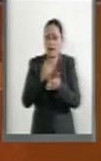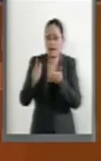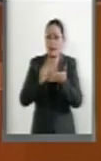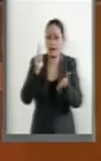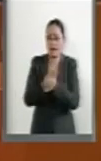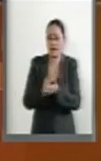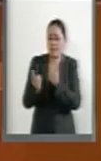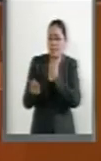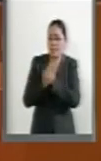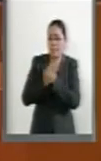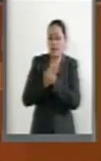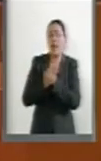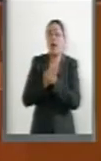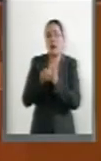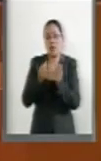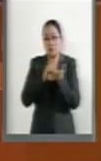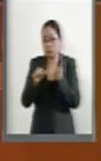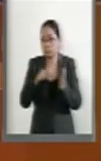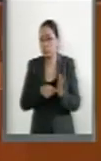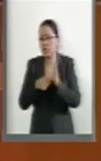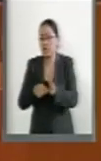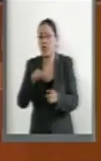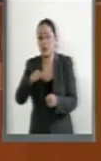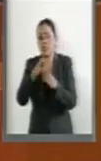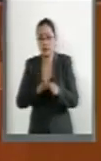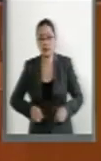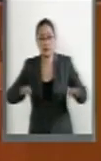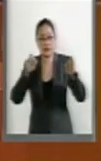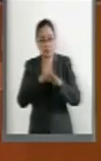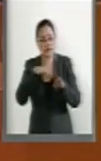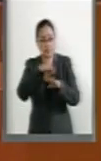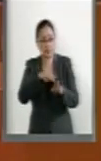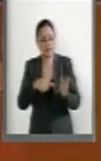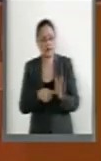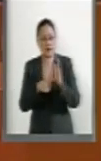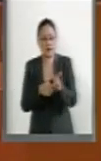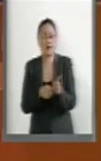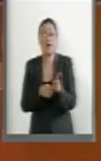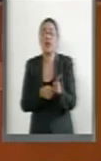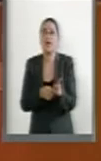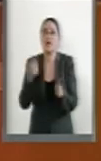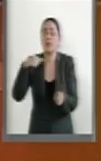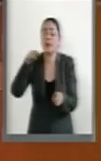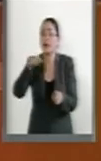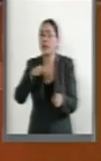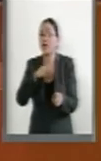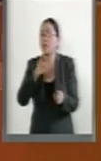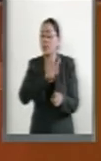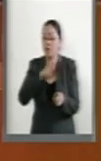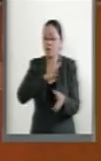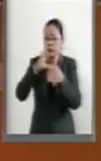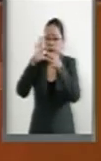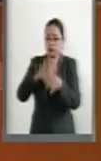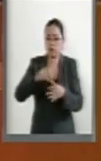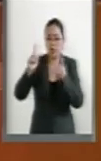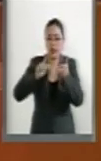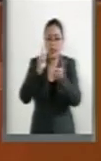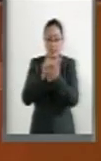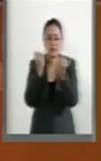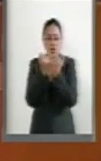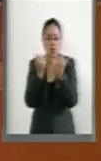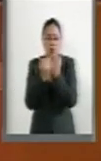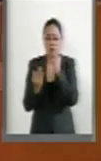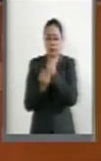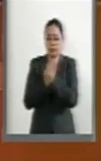ley de amparo abrogada, por eso es necesario reformar dicha disposición a efecto de armonizar su contenido con la ley de